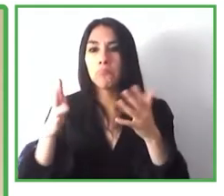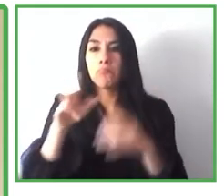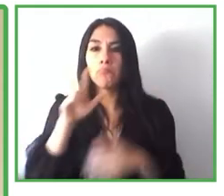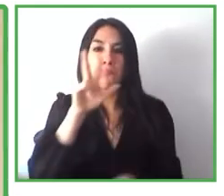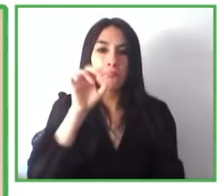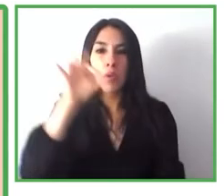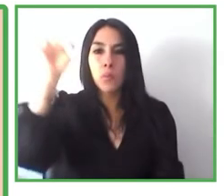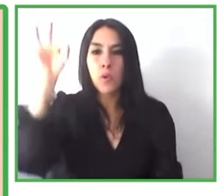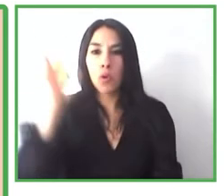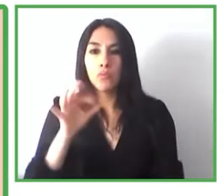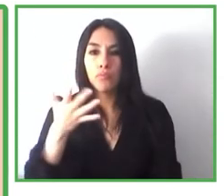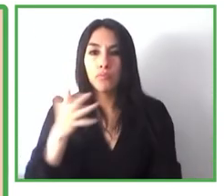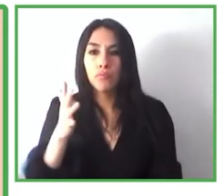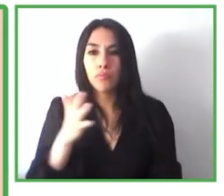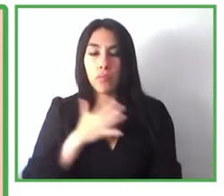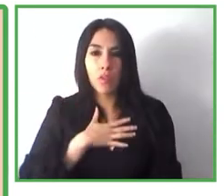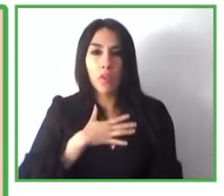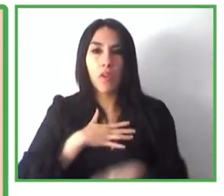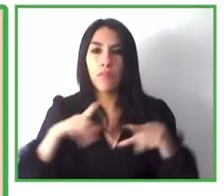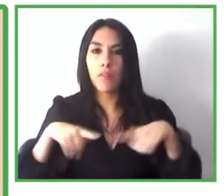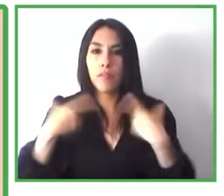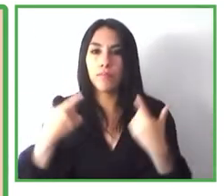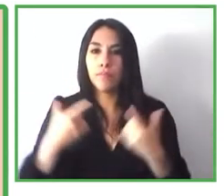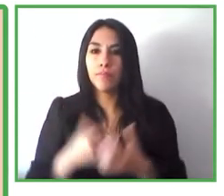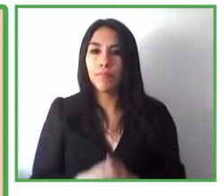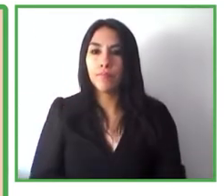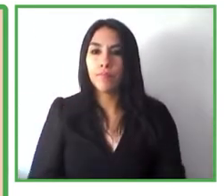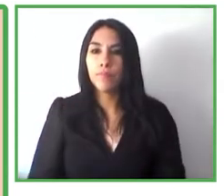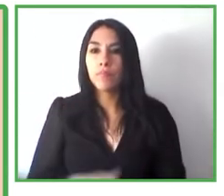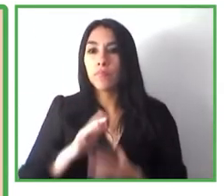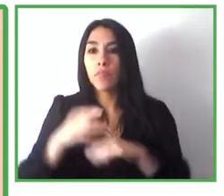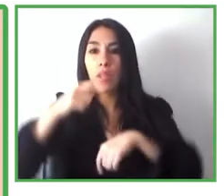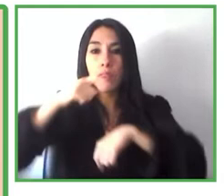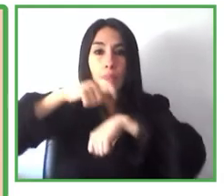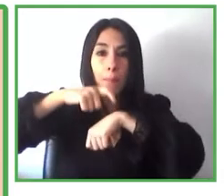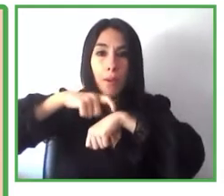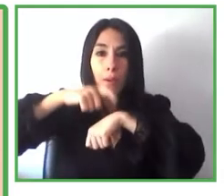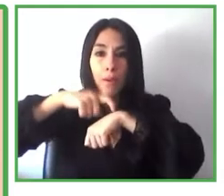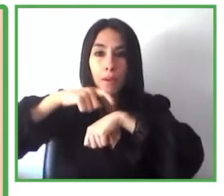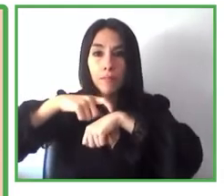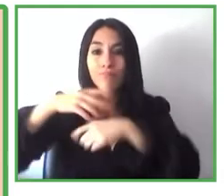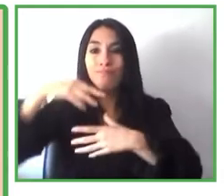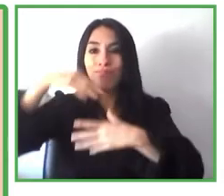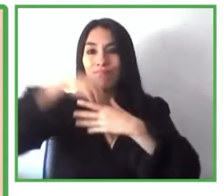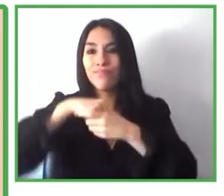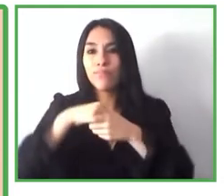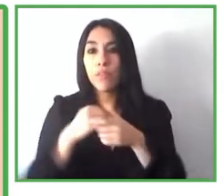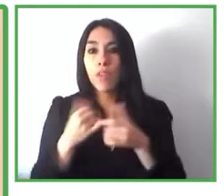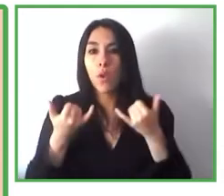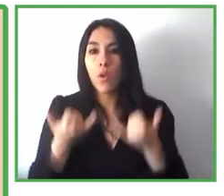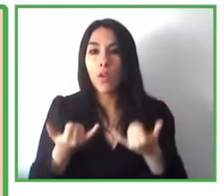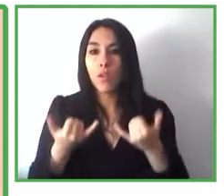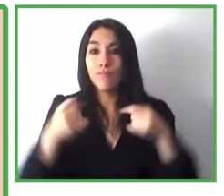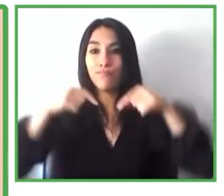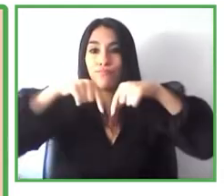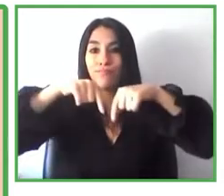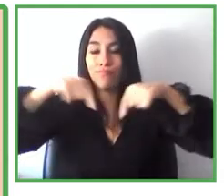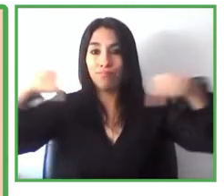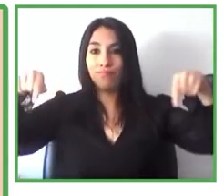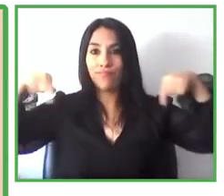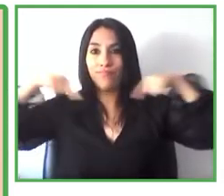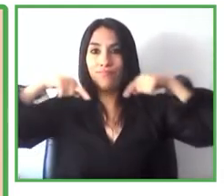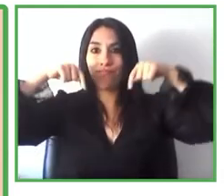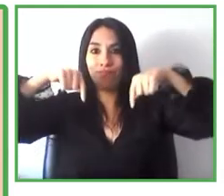en todo momento en contacto directo con el interiorismo de estos espacios este contexto